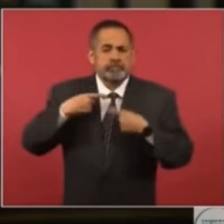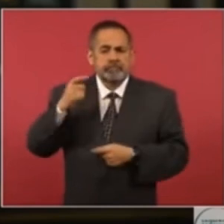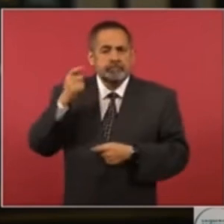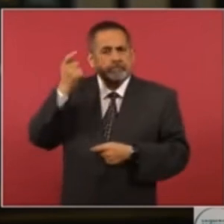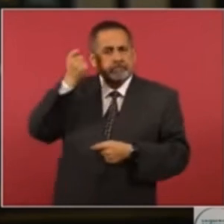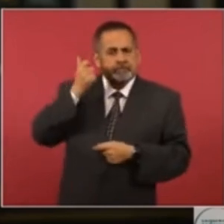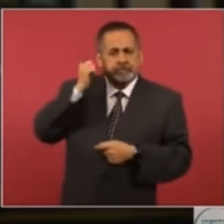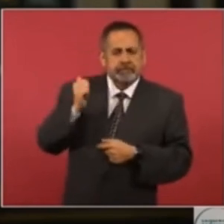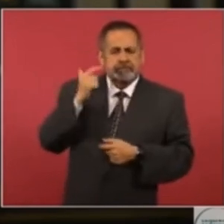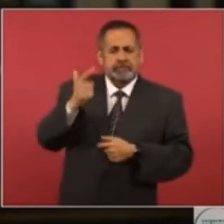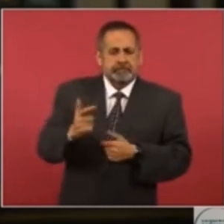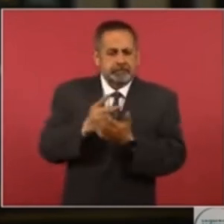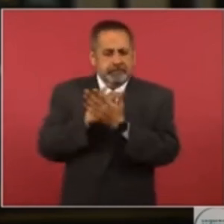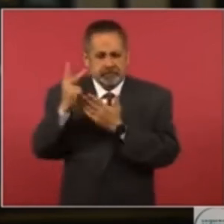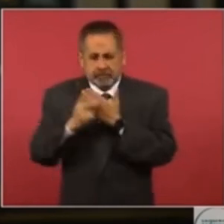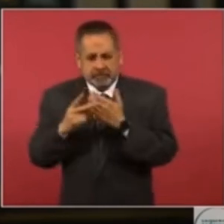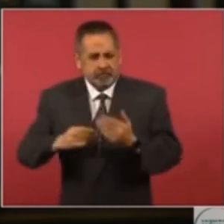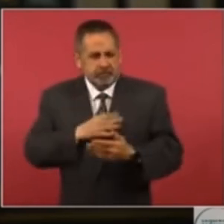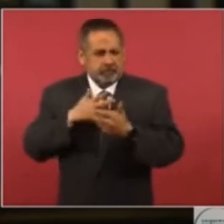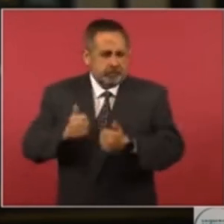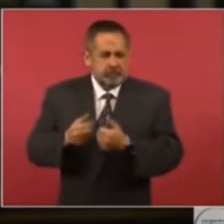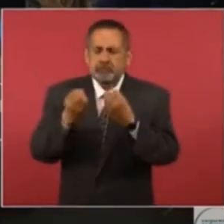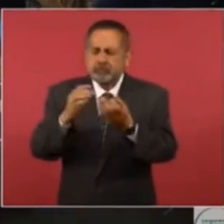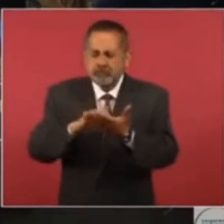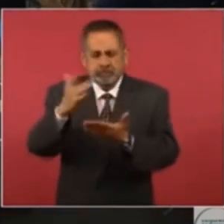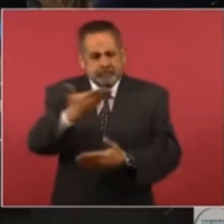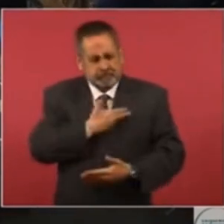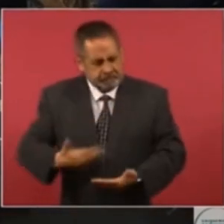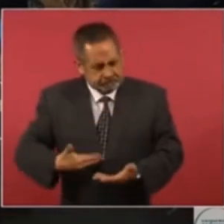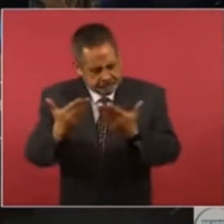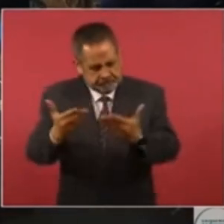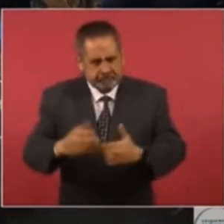programa del bienestar. Muchas gracias, presidente.